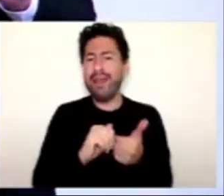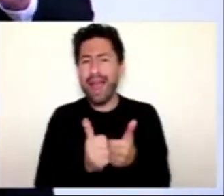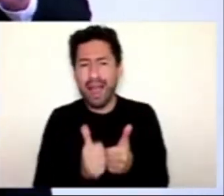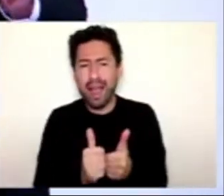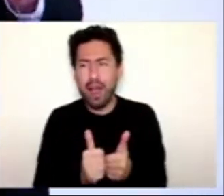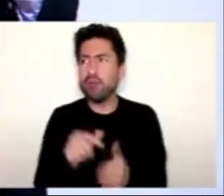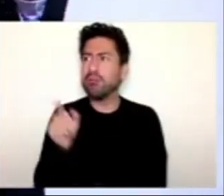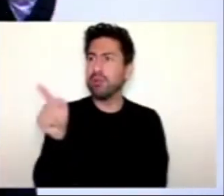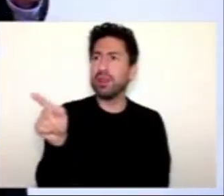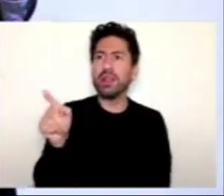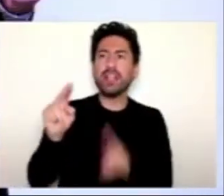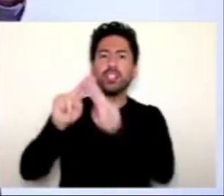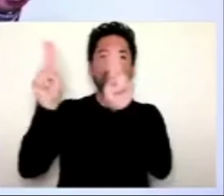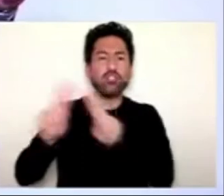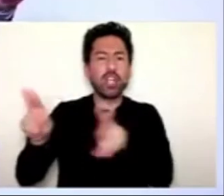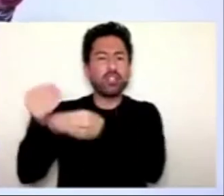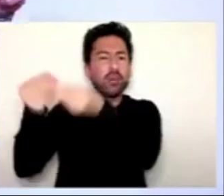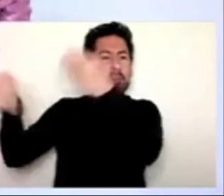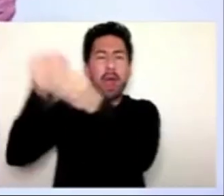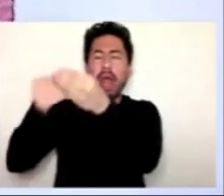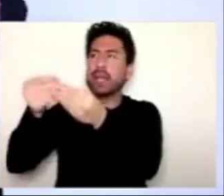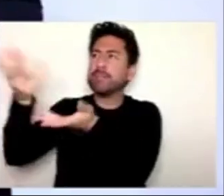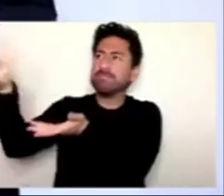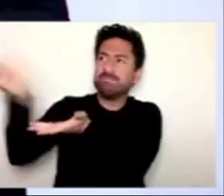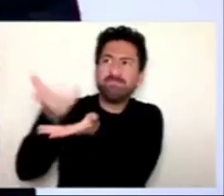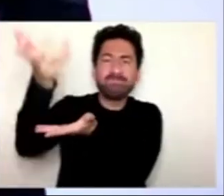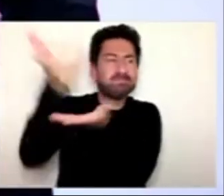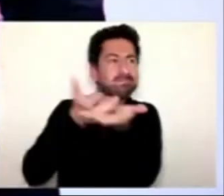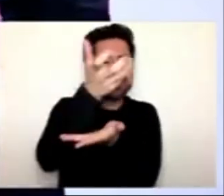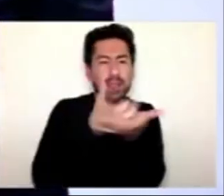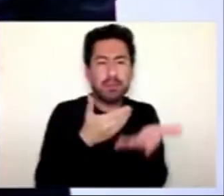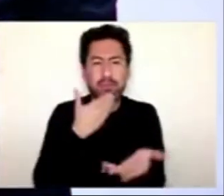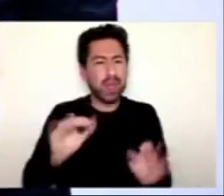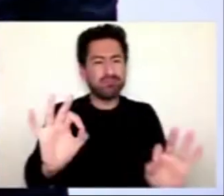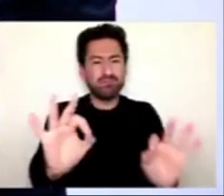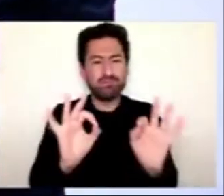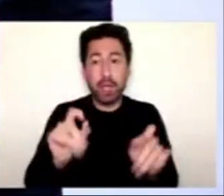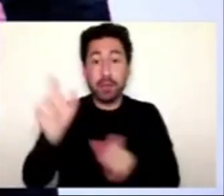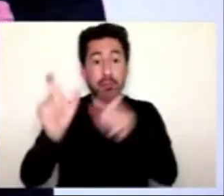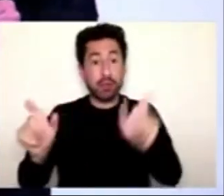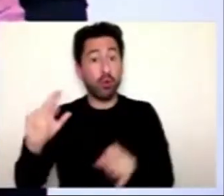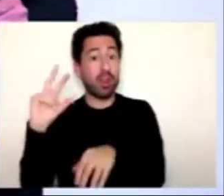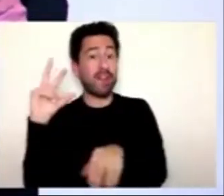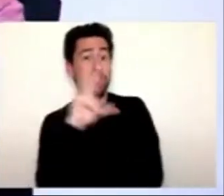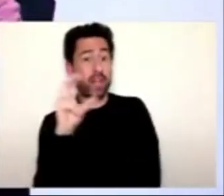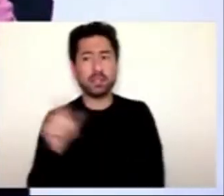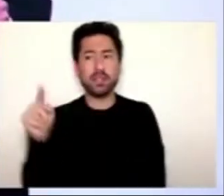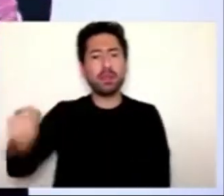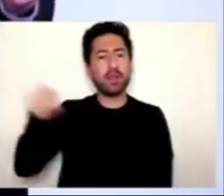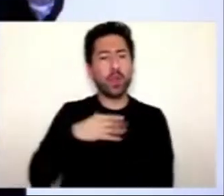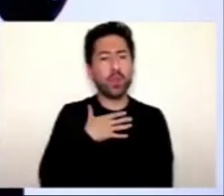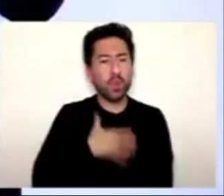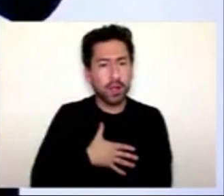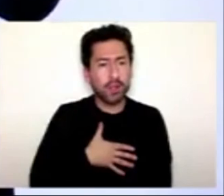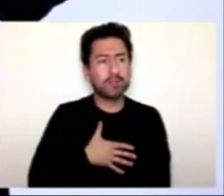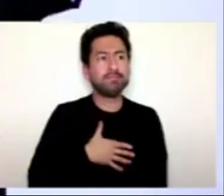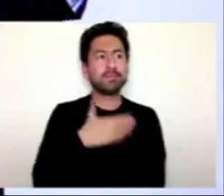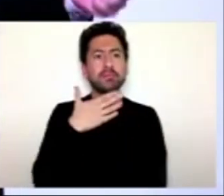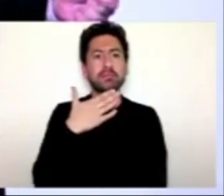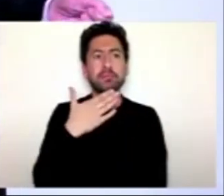internacionales en las mejores condiciones? ¿Inversores que están dispuestos a dar mejores plazos